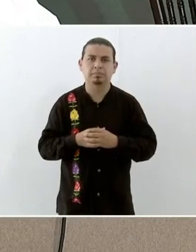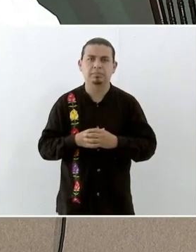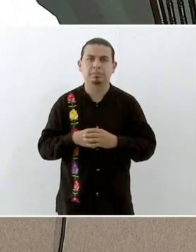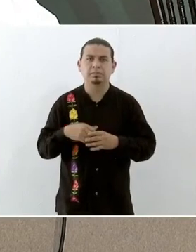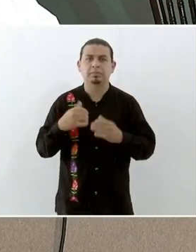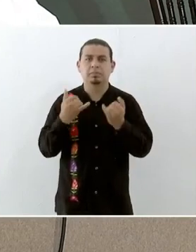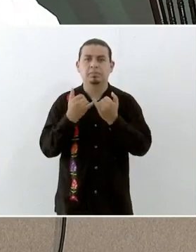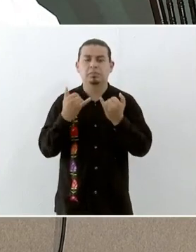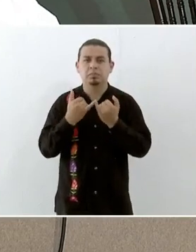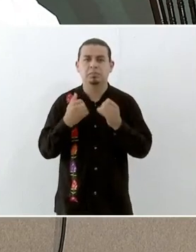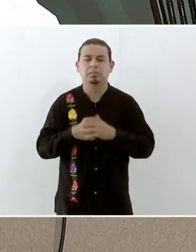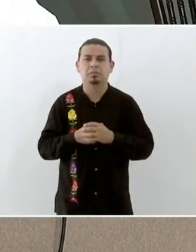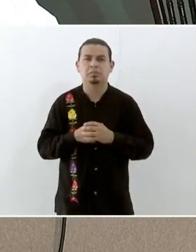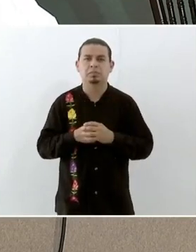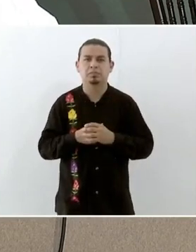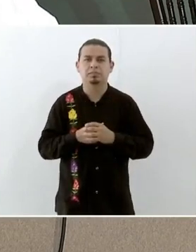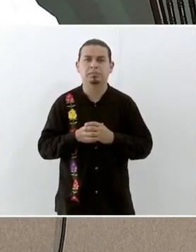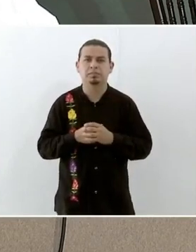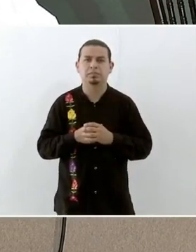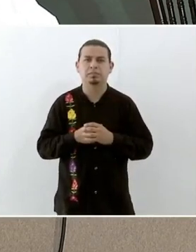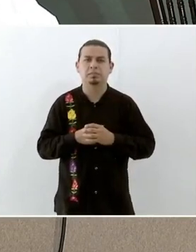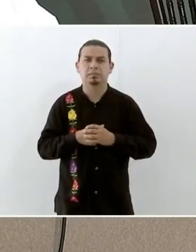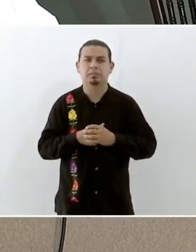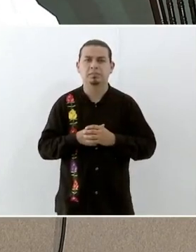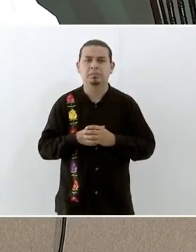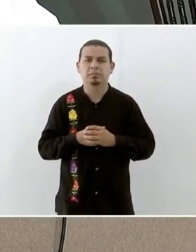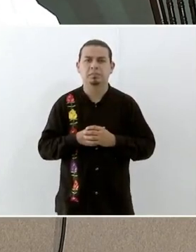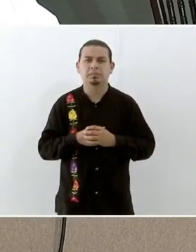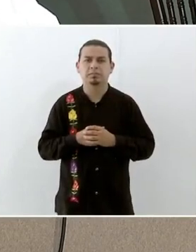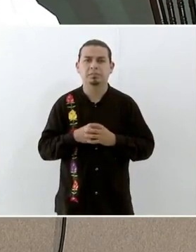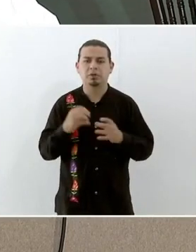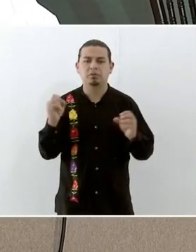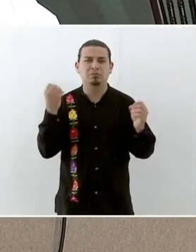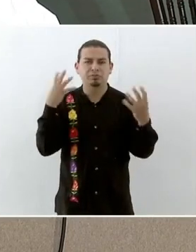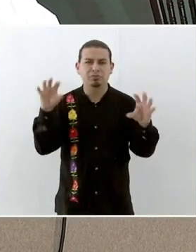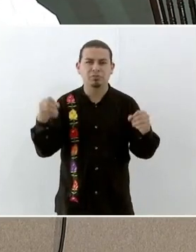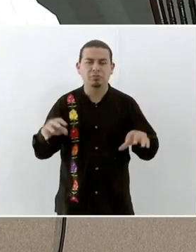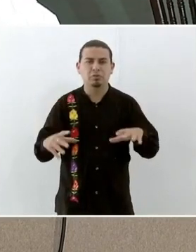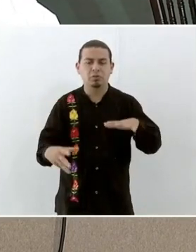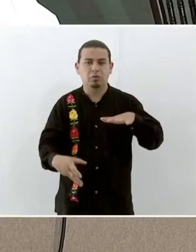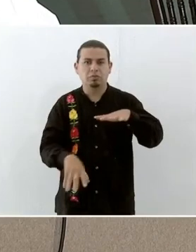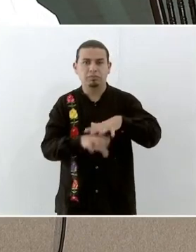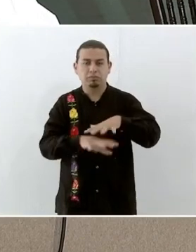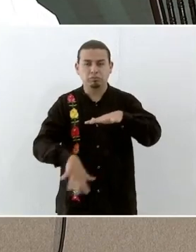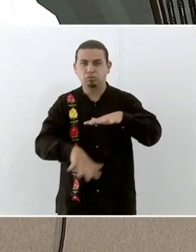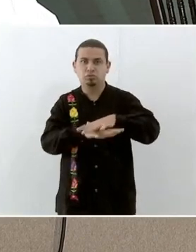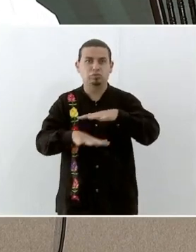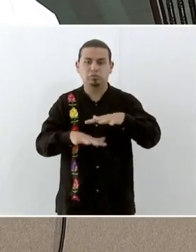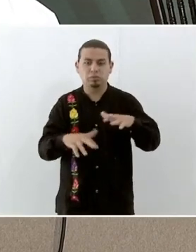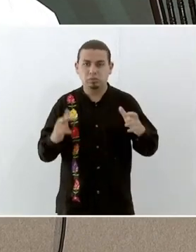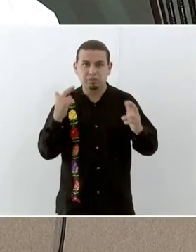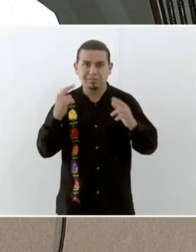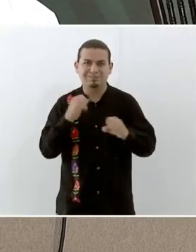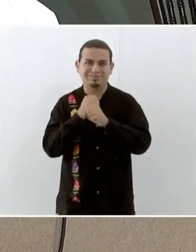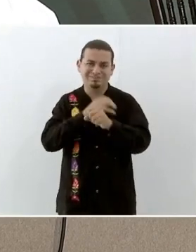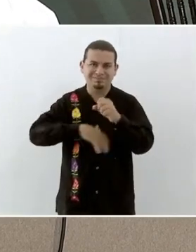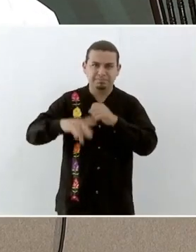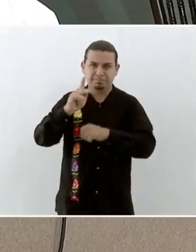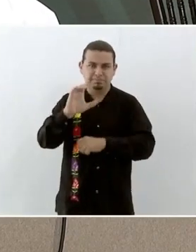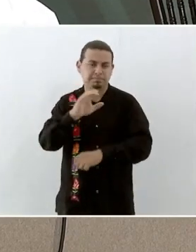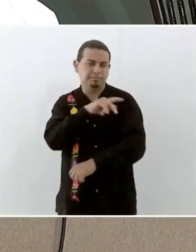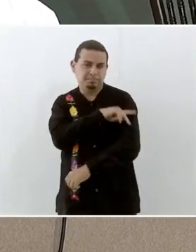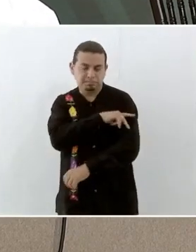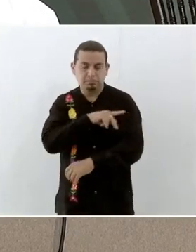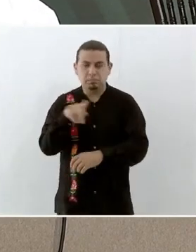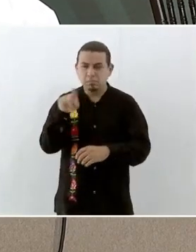sensores que se afectaron para atender sismos ya están siendo atendidos por el área de protección civil, la Secretaría de Gobernación.